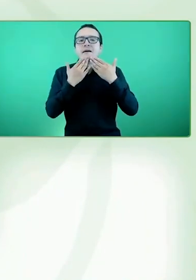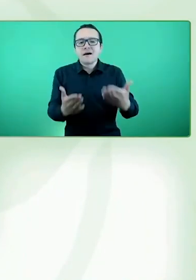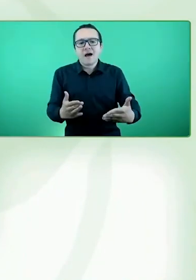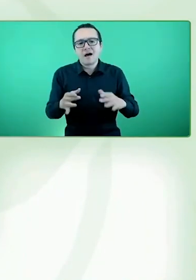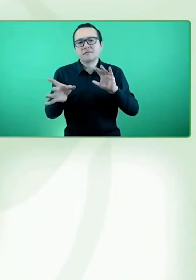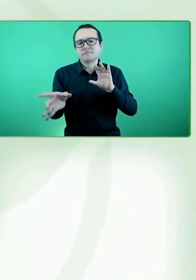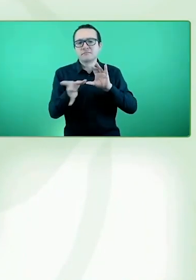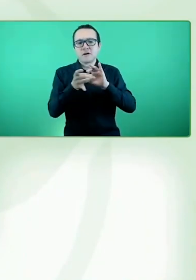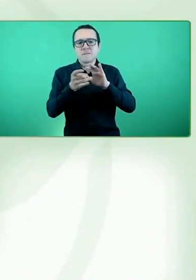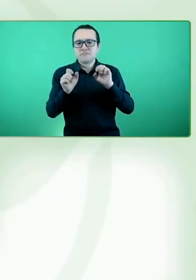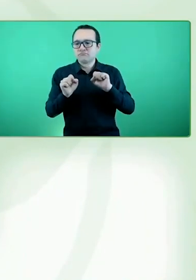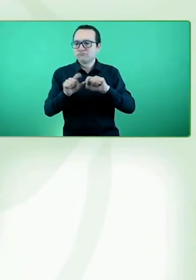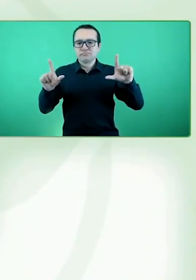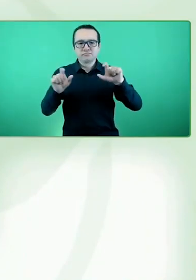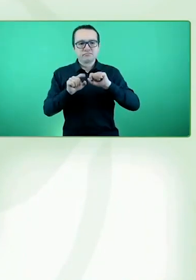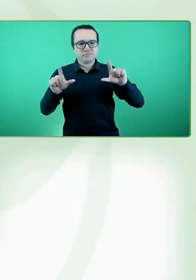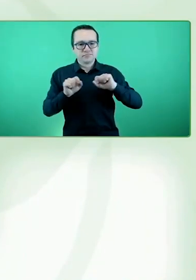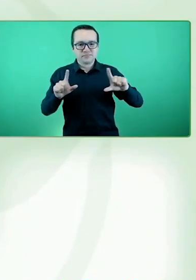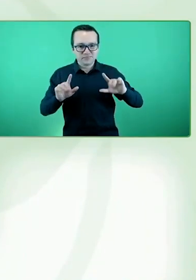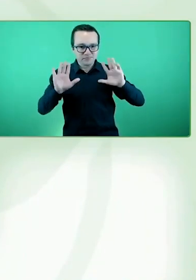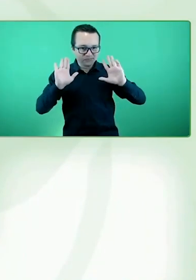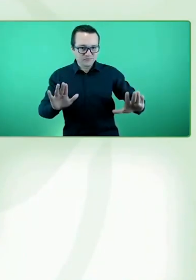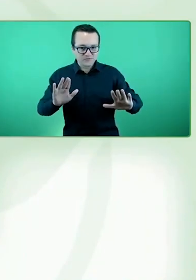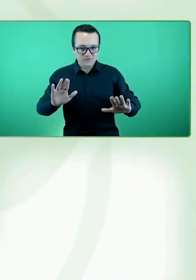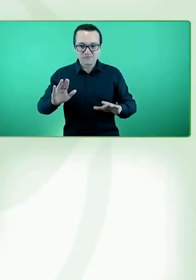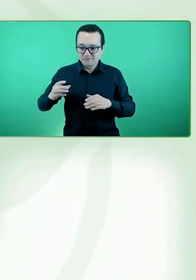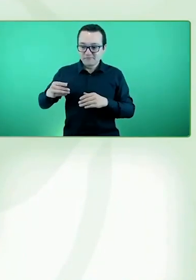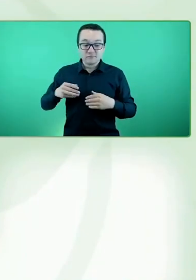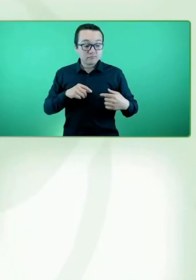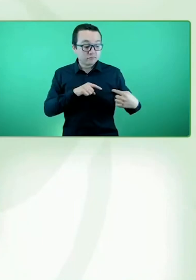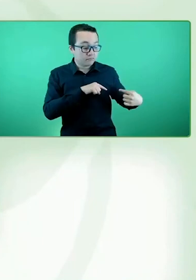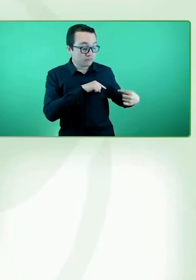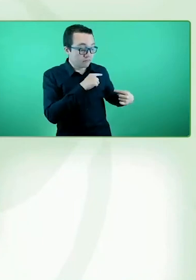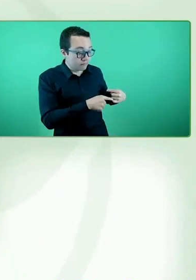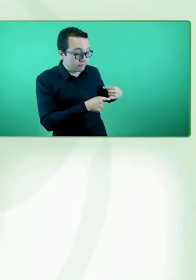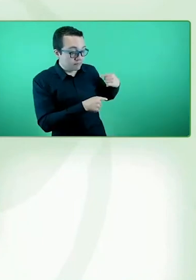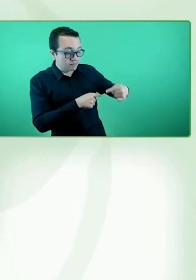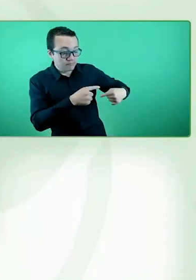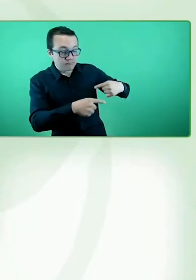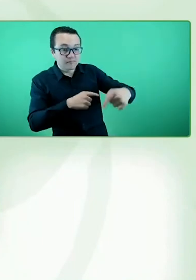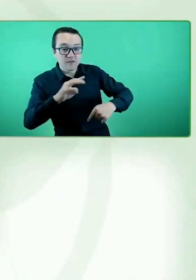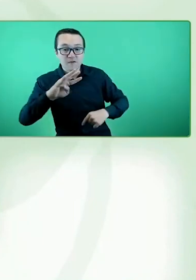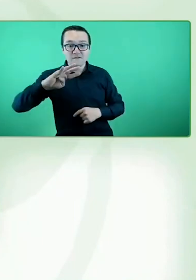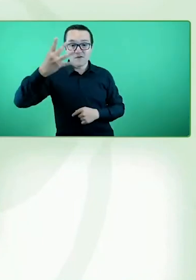cuarta conferencia de Ciro Project para el mundo hispanoparlante, para Latinoamérica.